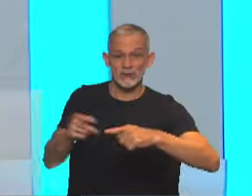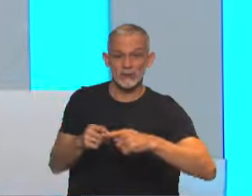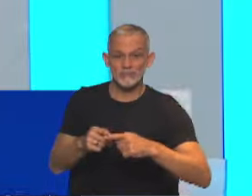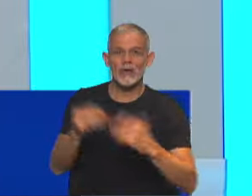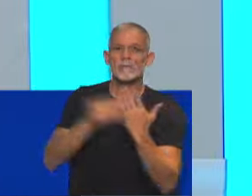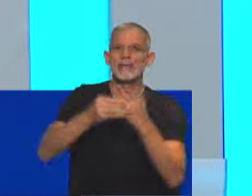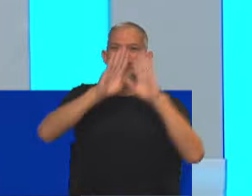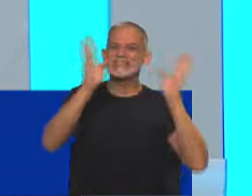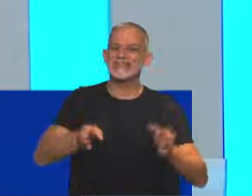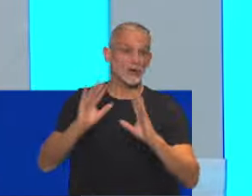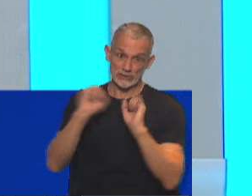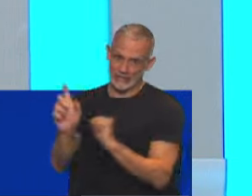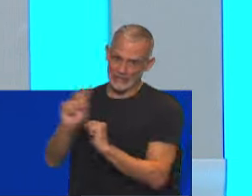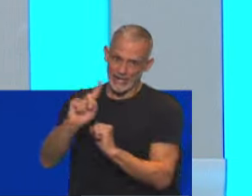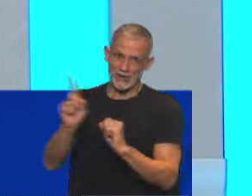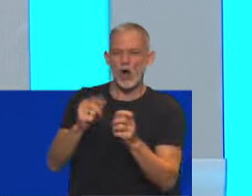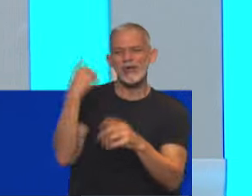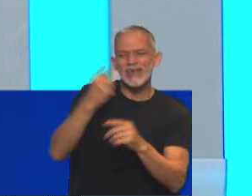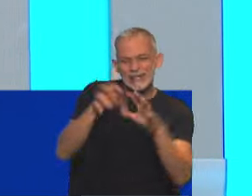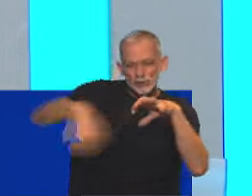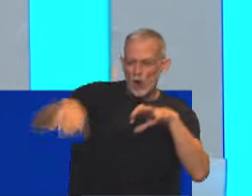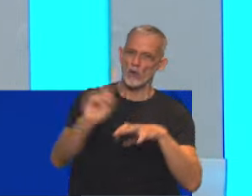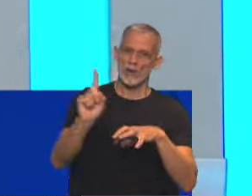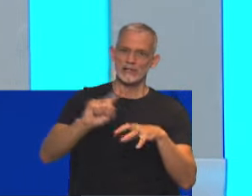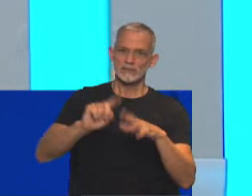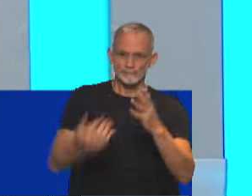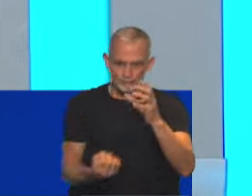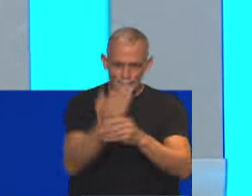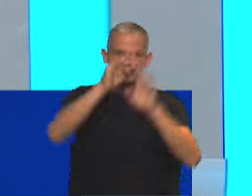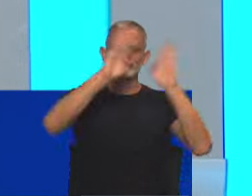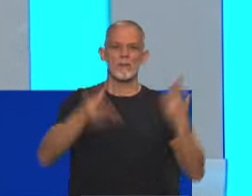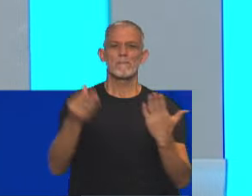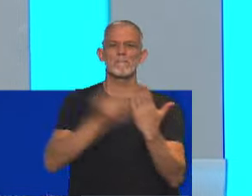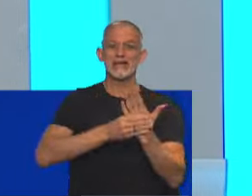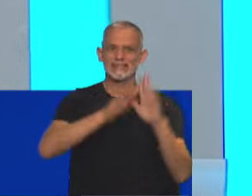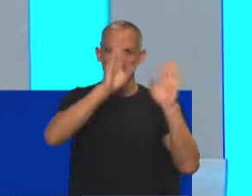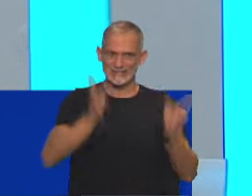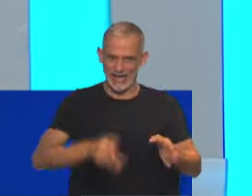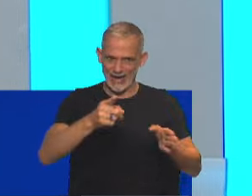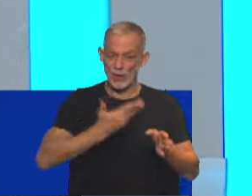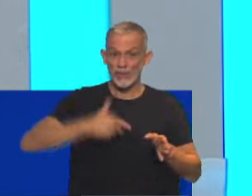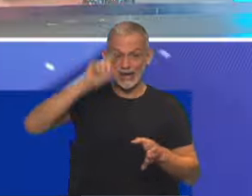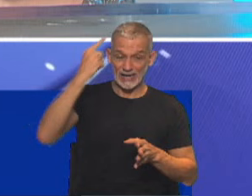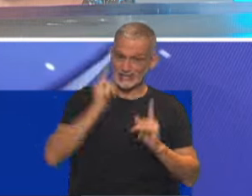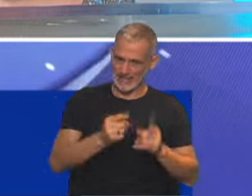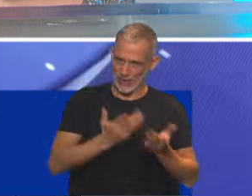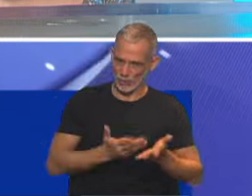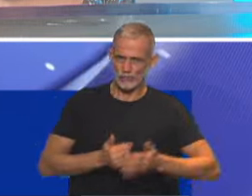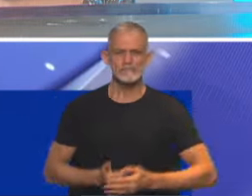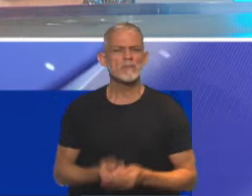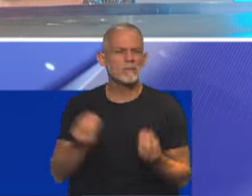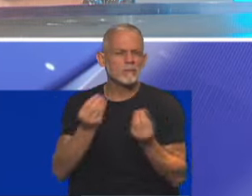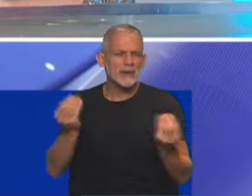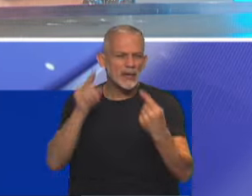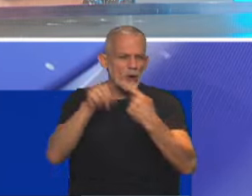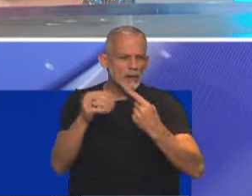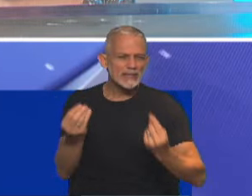ministerio, no es secretaría, no es una dirección, es un nuevo ministerio creado en la estructura del Estado Nacional para